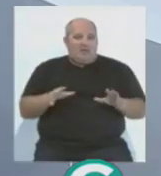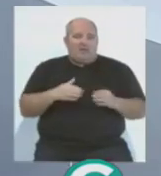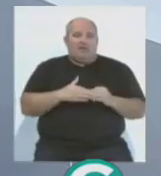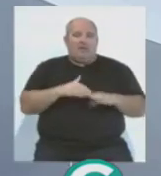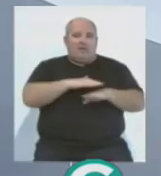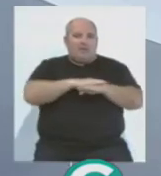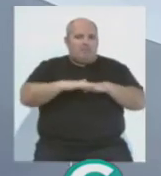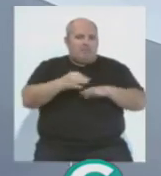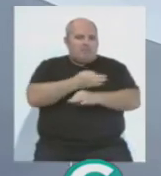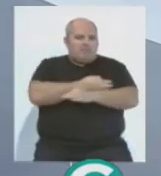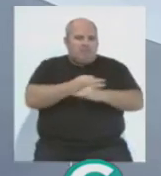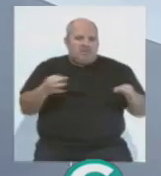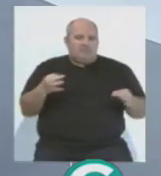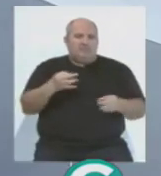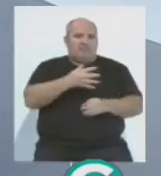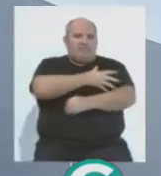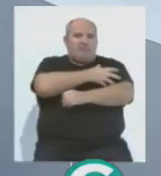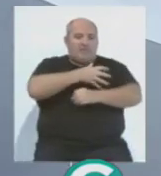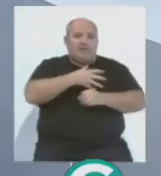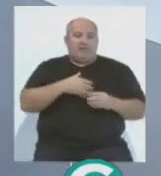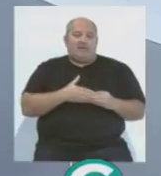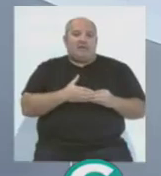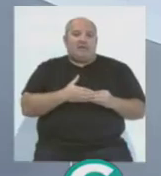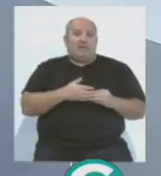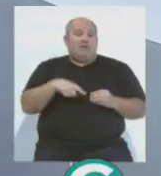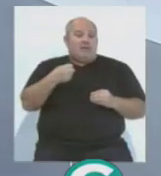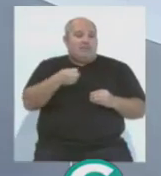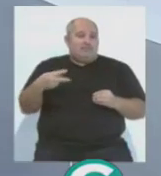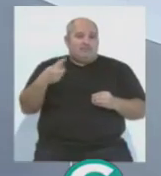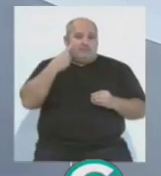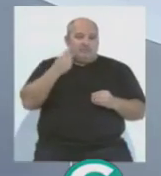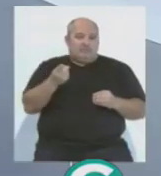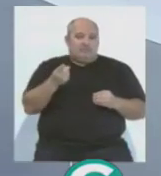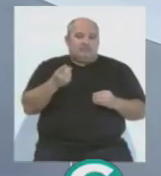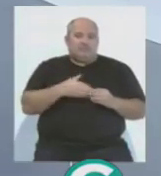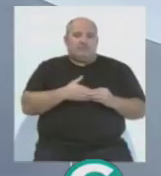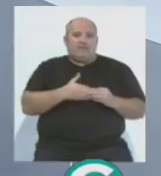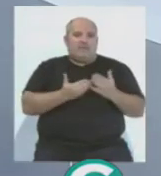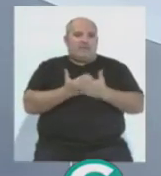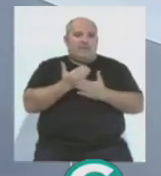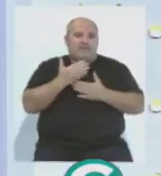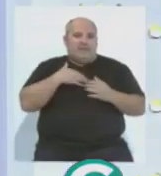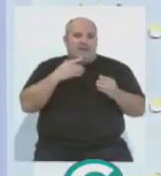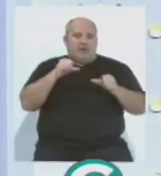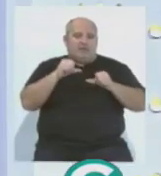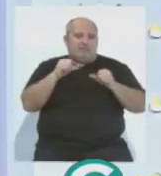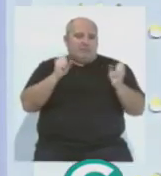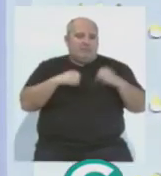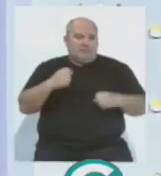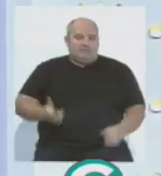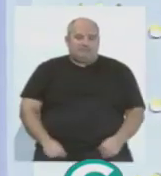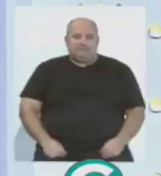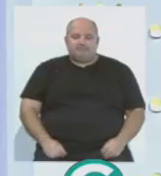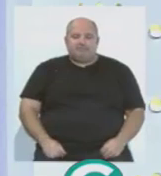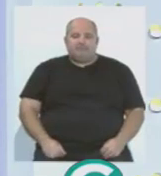adecuada, con la fuerza adecuada, con todas estas cosas, luego también se ve eso en el día de la competición. Hombre, por supuesto,